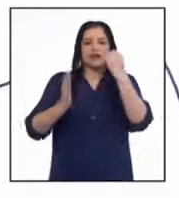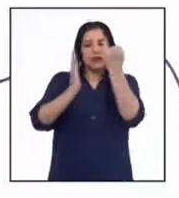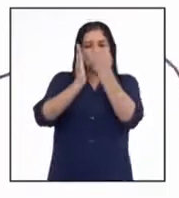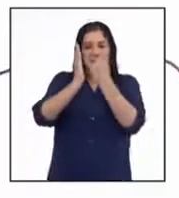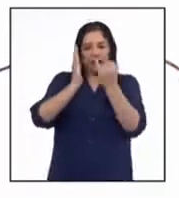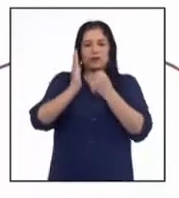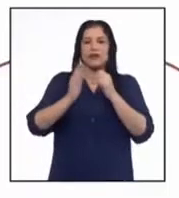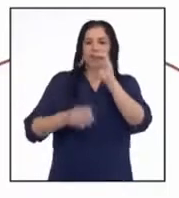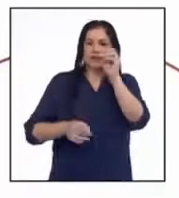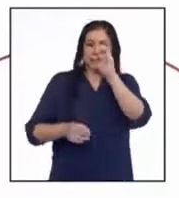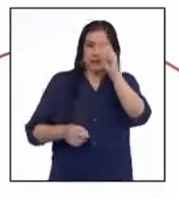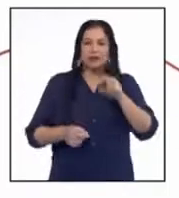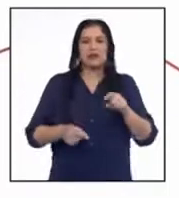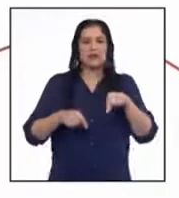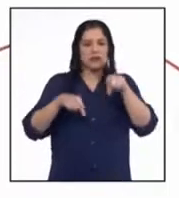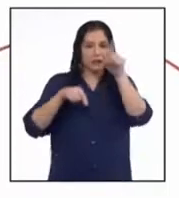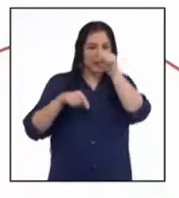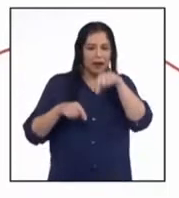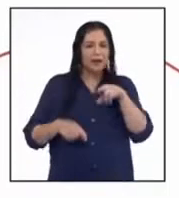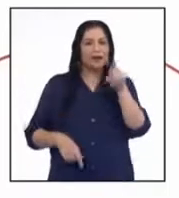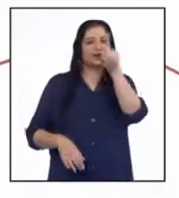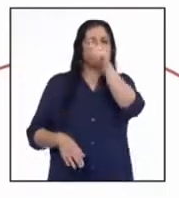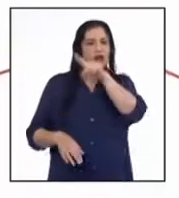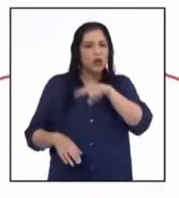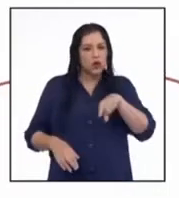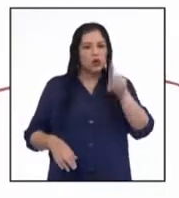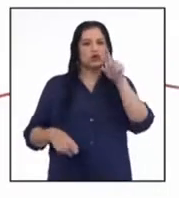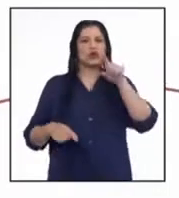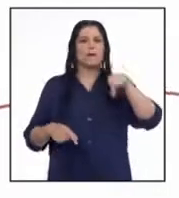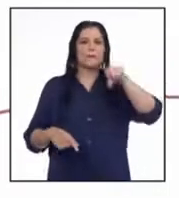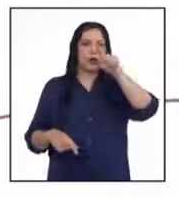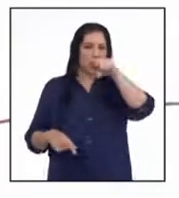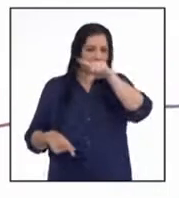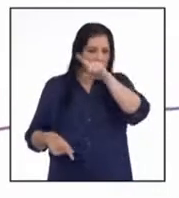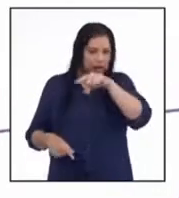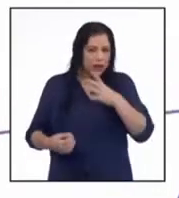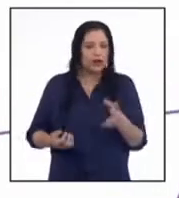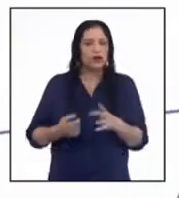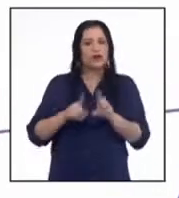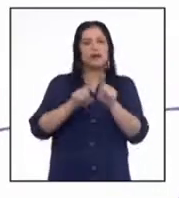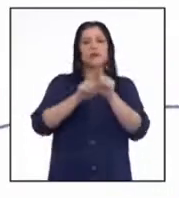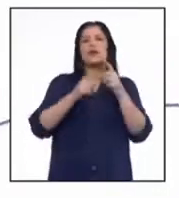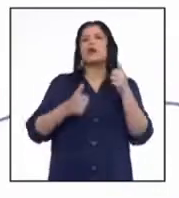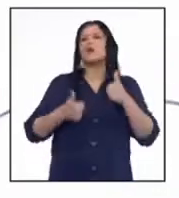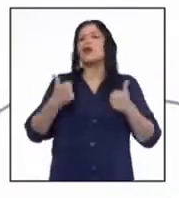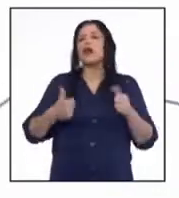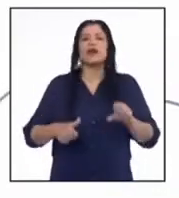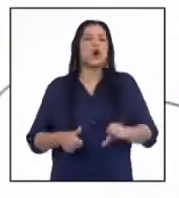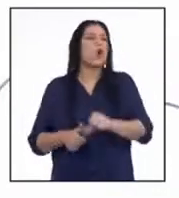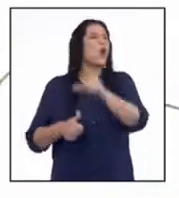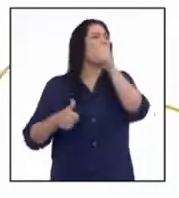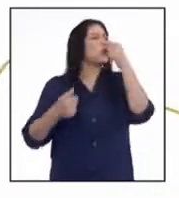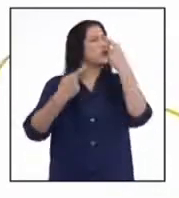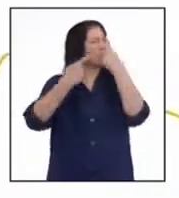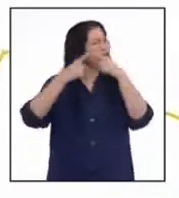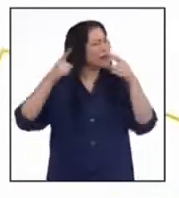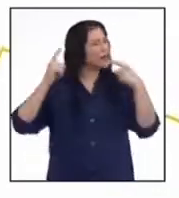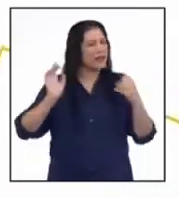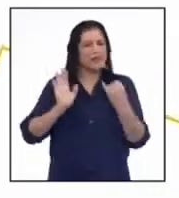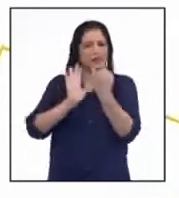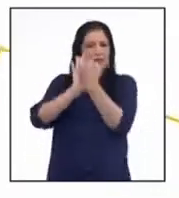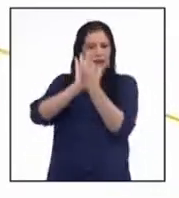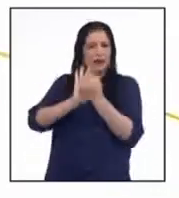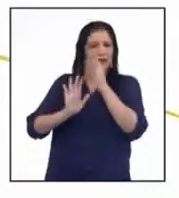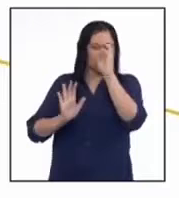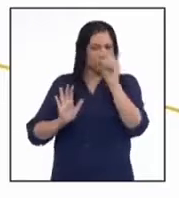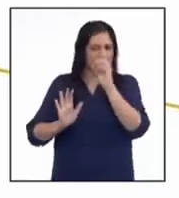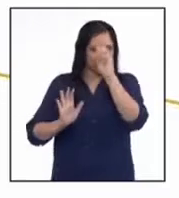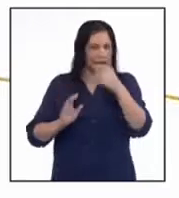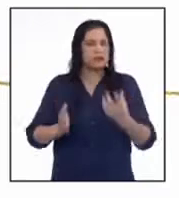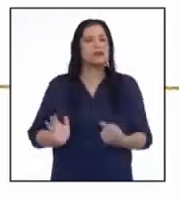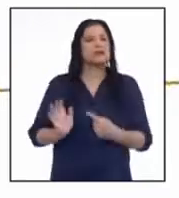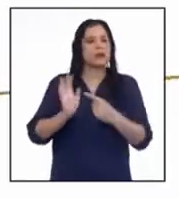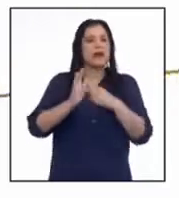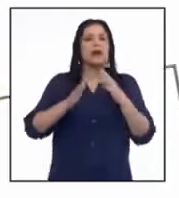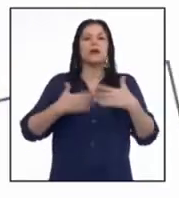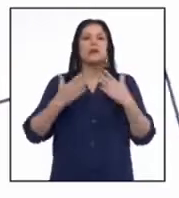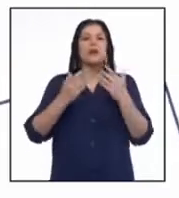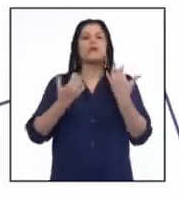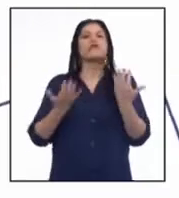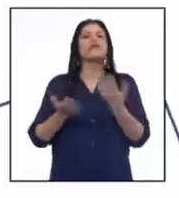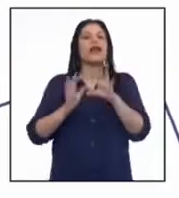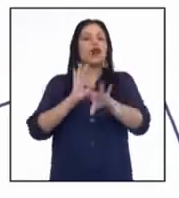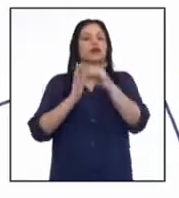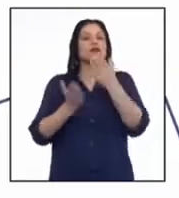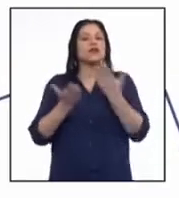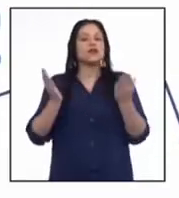gráficos estadísticos de barra, circular, polígono de frecuencias e histograma, existe una variedad de gráficos estadísticos presentes en